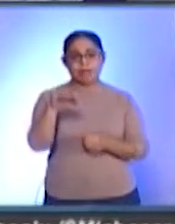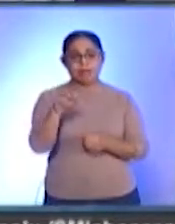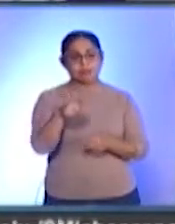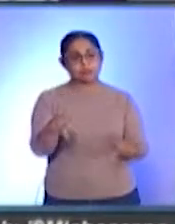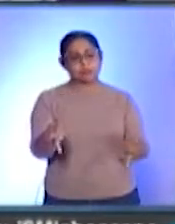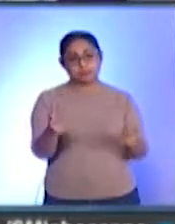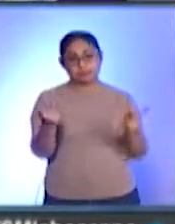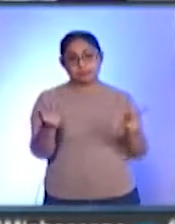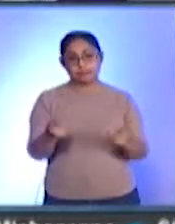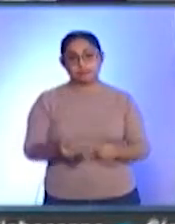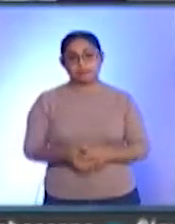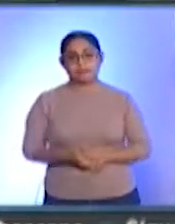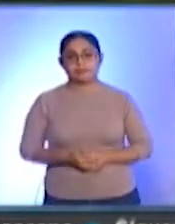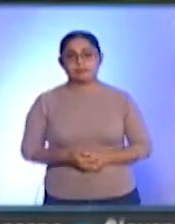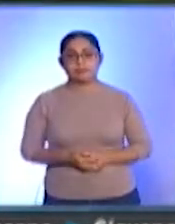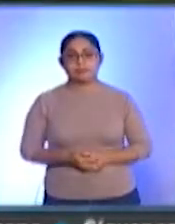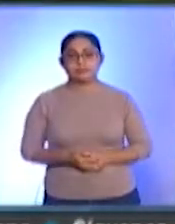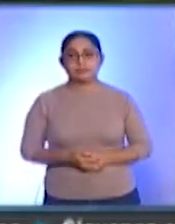los detalles.